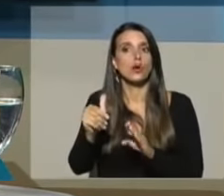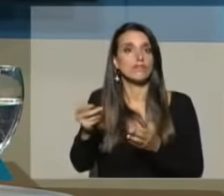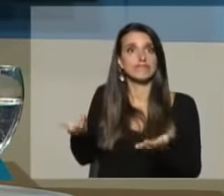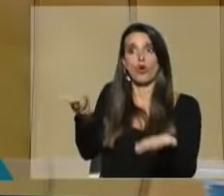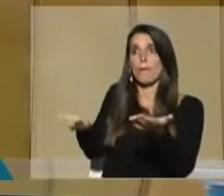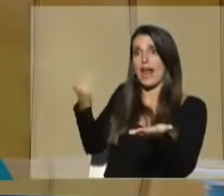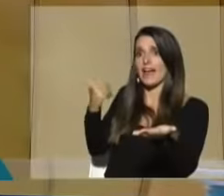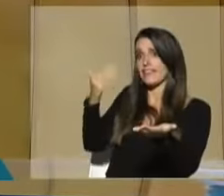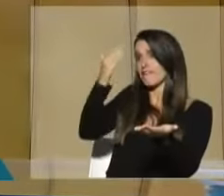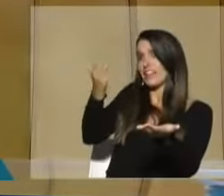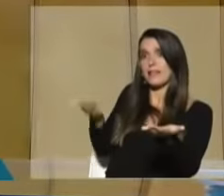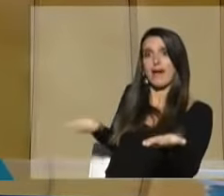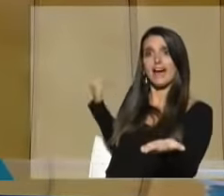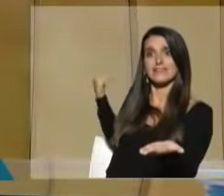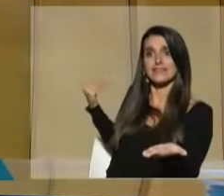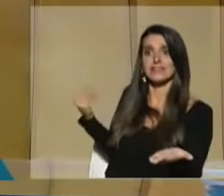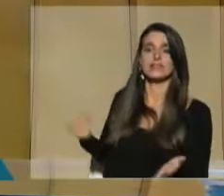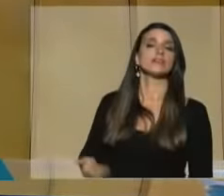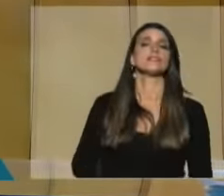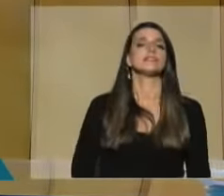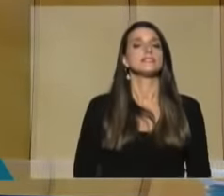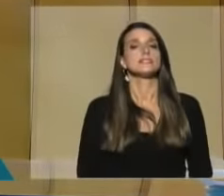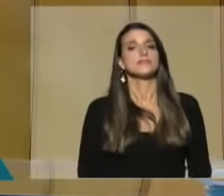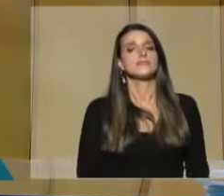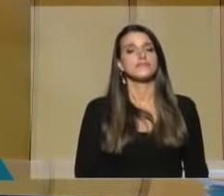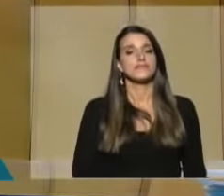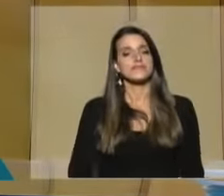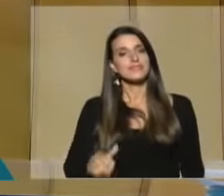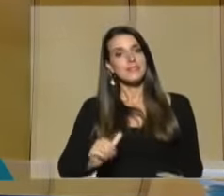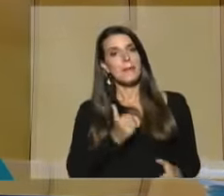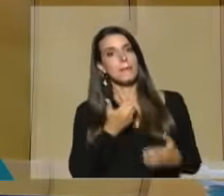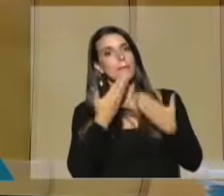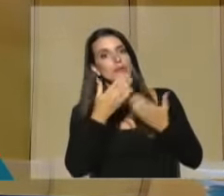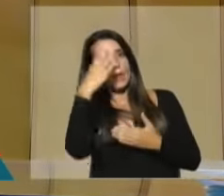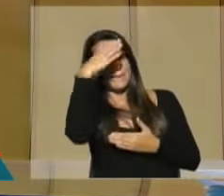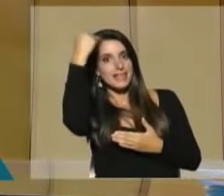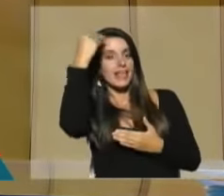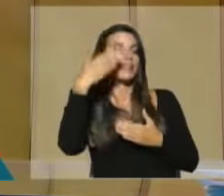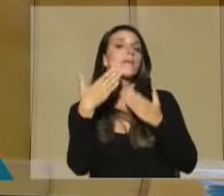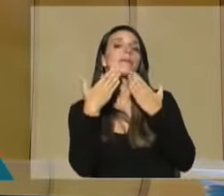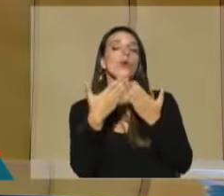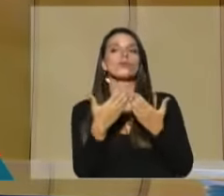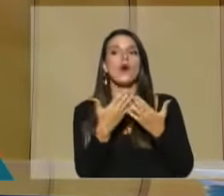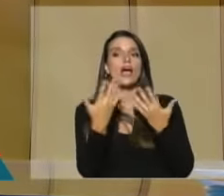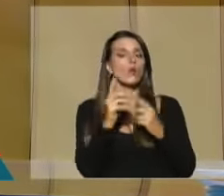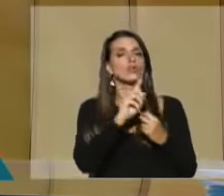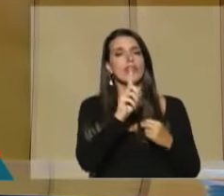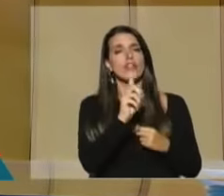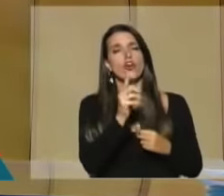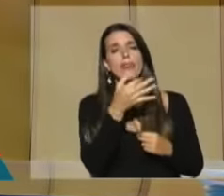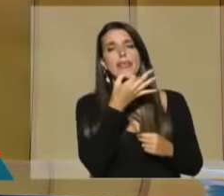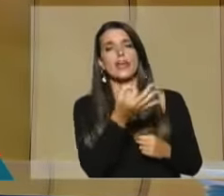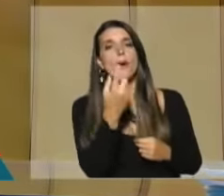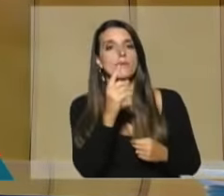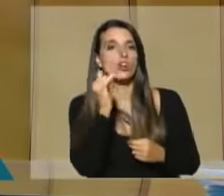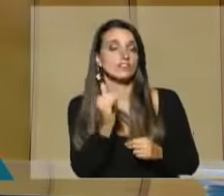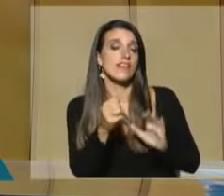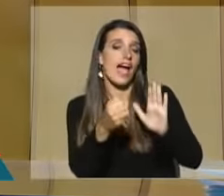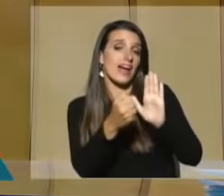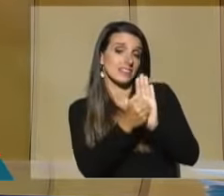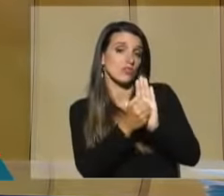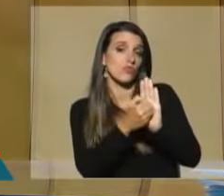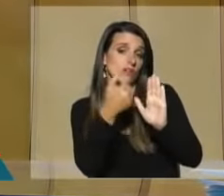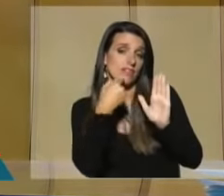del Frente Amplio. Gracias. Y, Miquelini, aprovecho para preguntarle a usted también un punto que no lo hablaron ustedes ahora, pero que está en los artículos